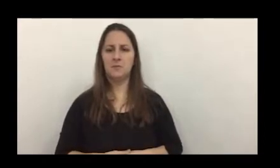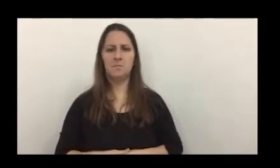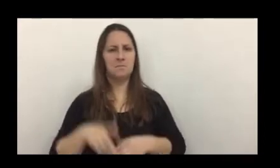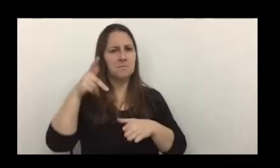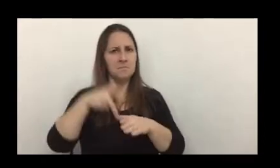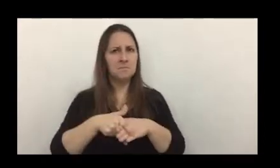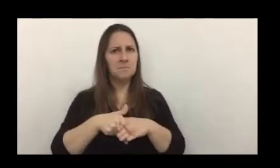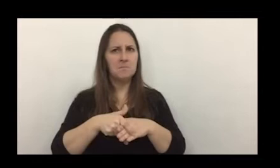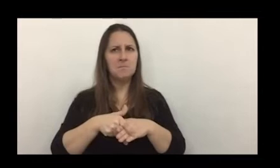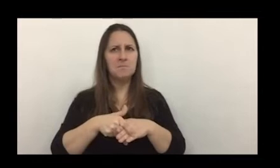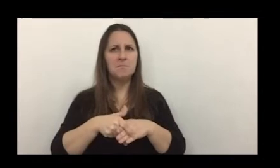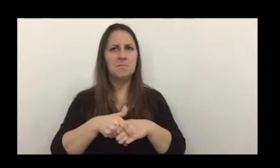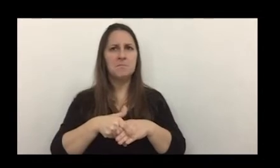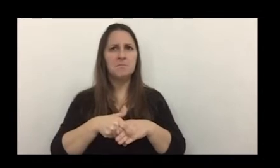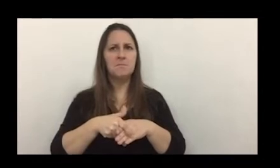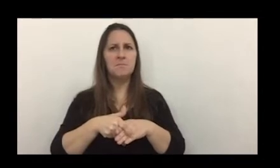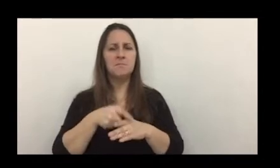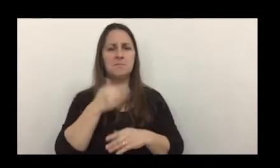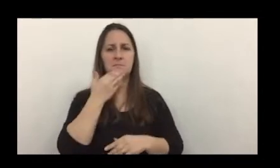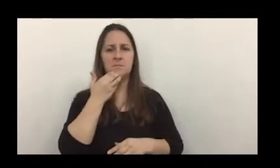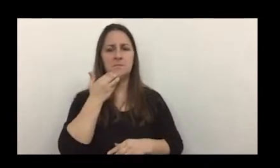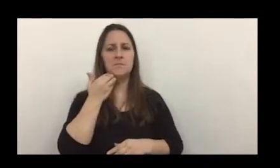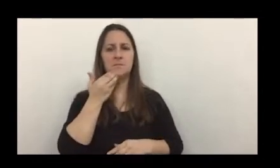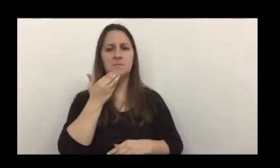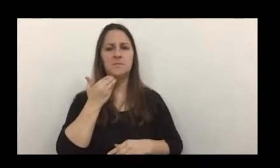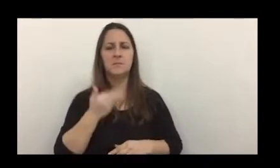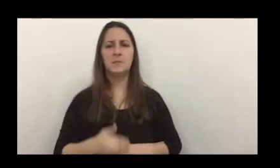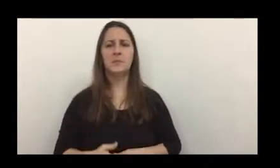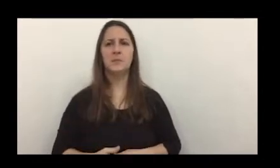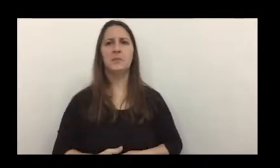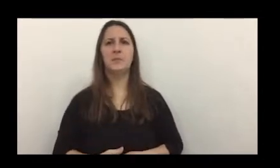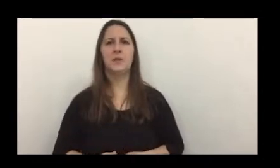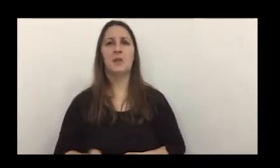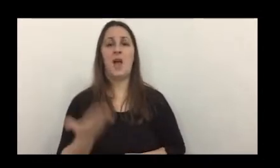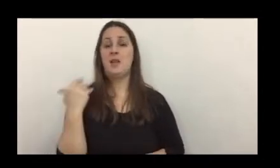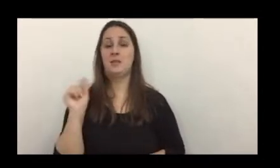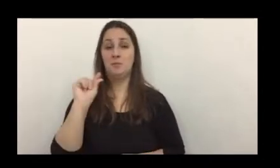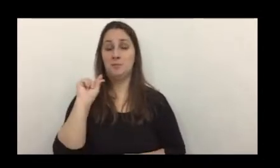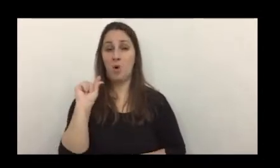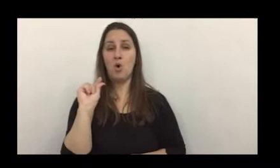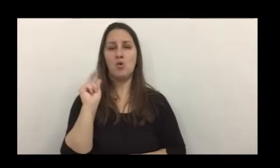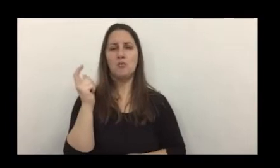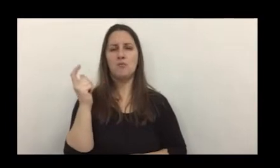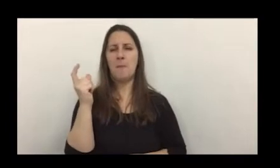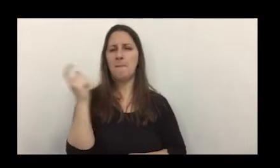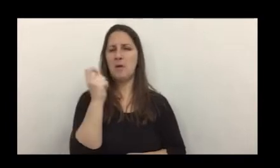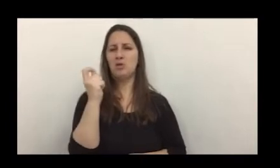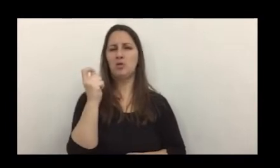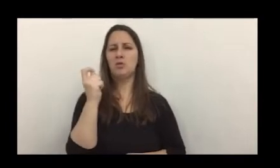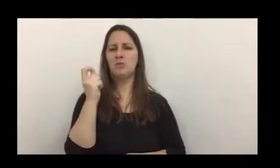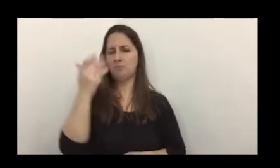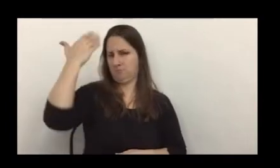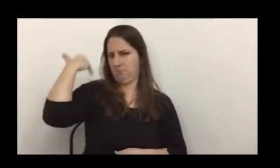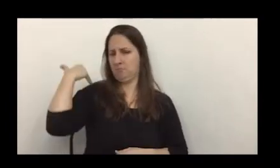y no hace mucho tiempo, precisamente en el mes de octubre del 2008,